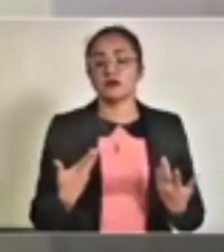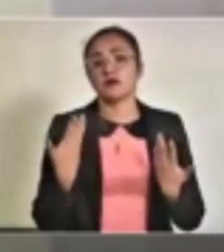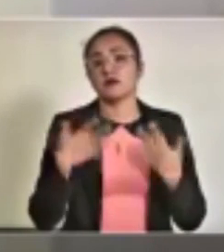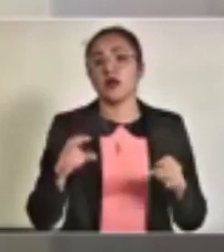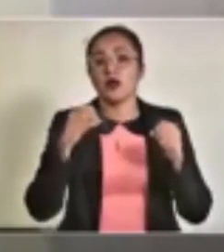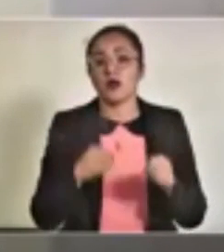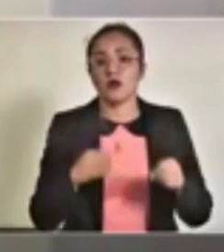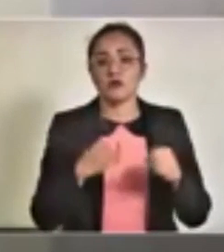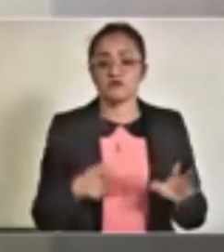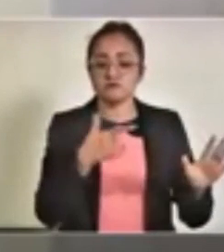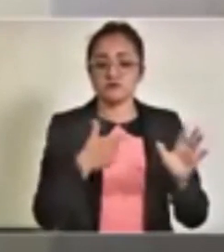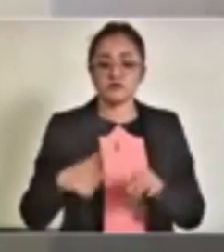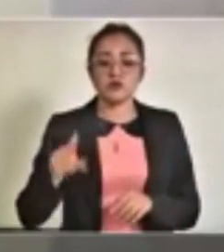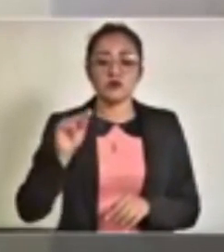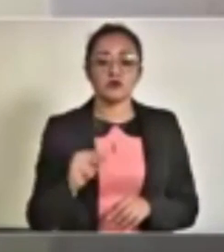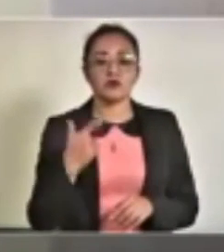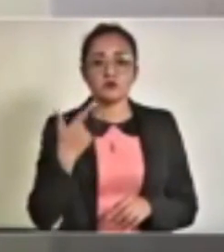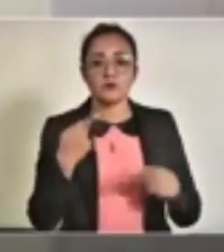las ocupaciones, 787 personas.